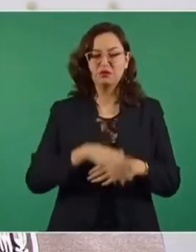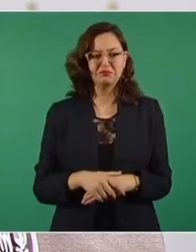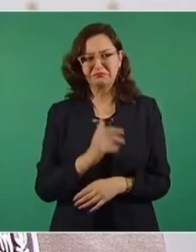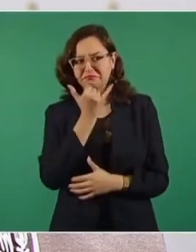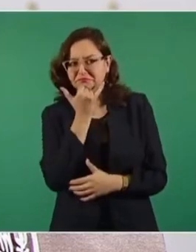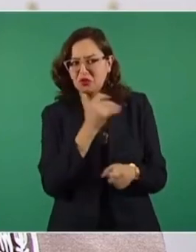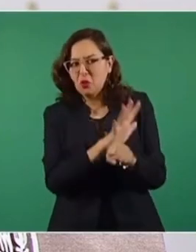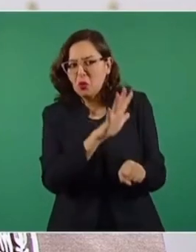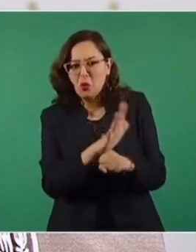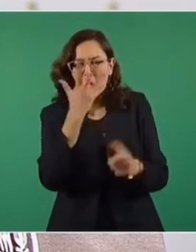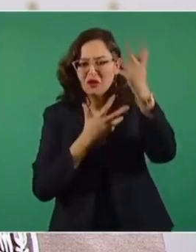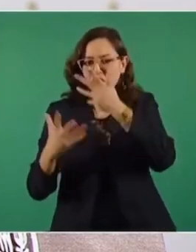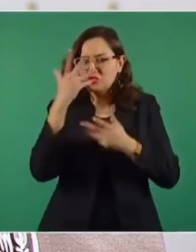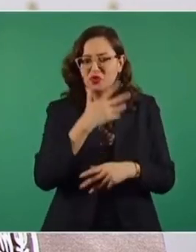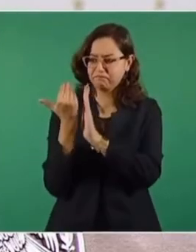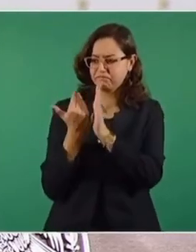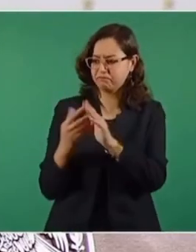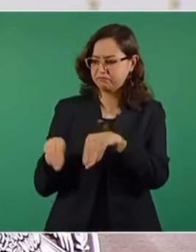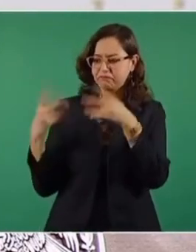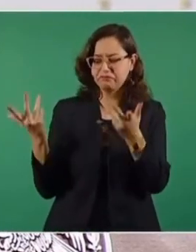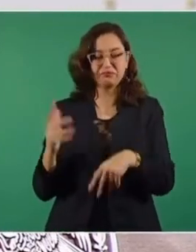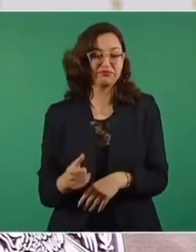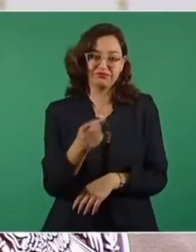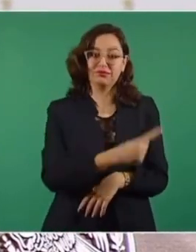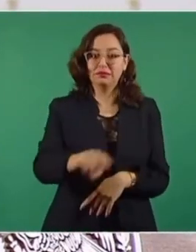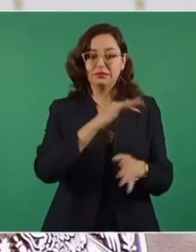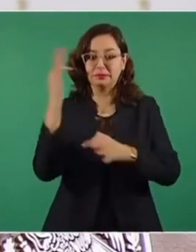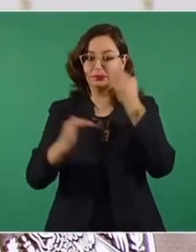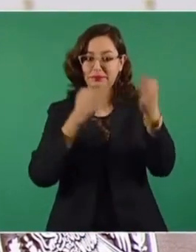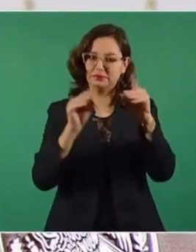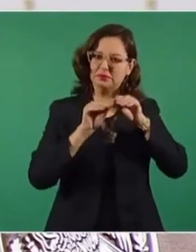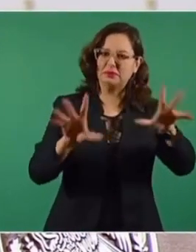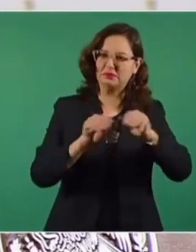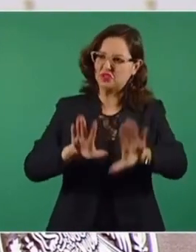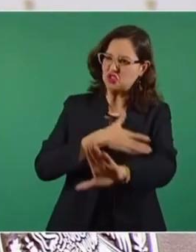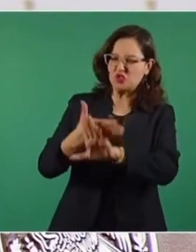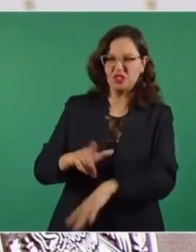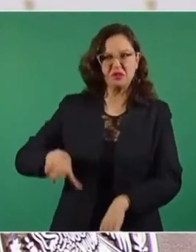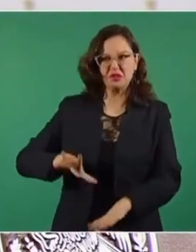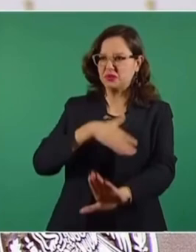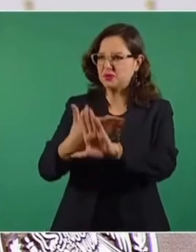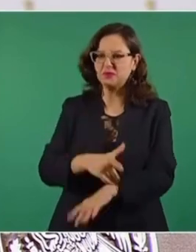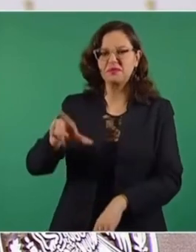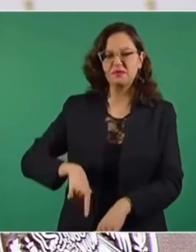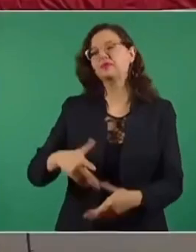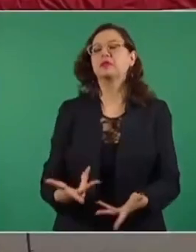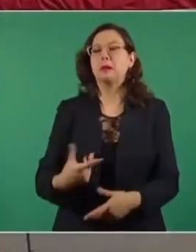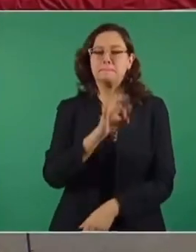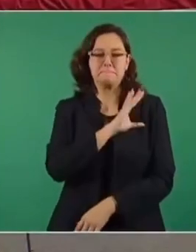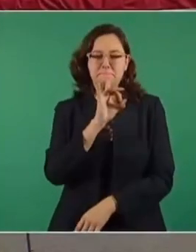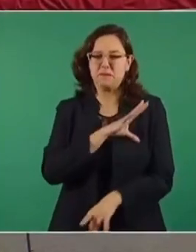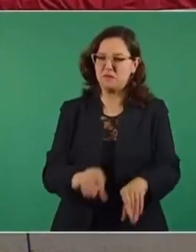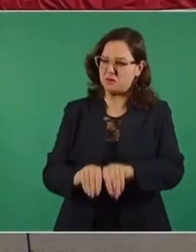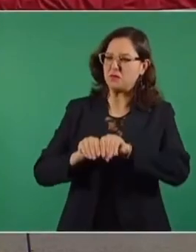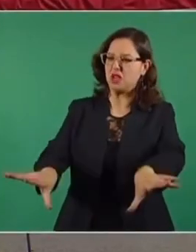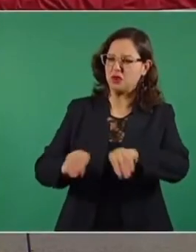pues no ninguna confusión, es toda una campaña de desprestigio, infundir miedo,